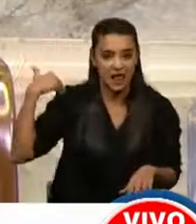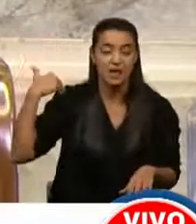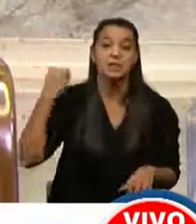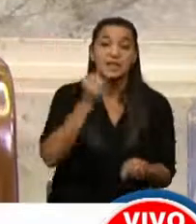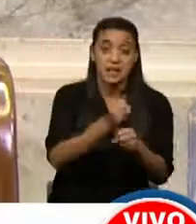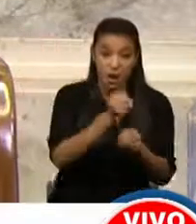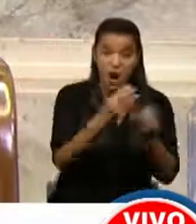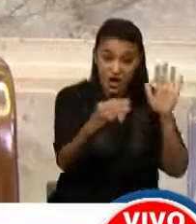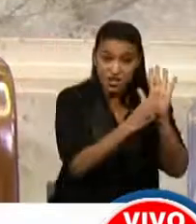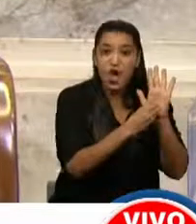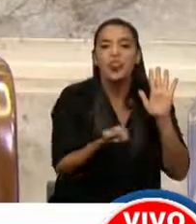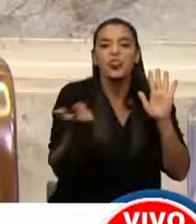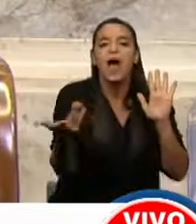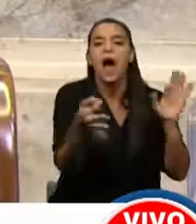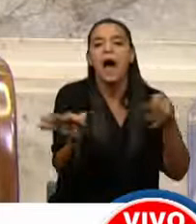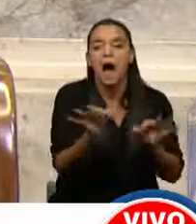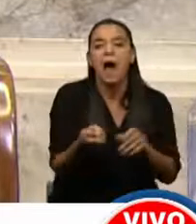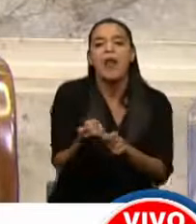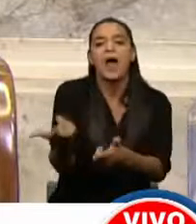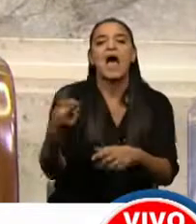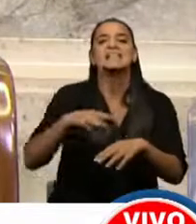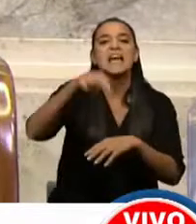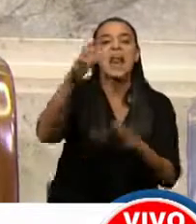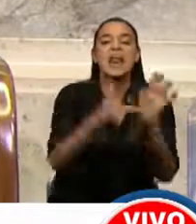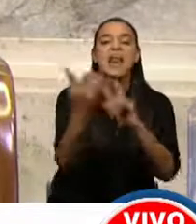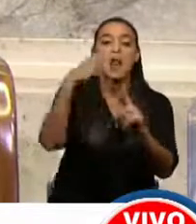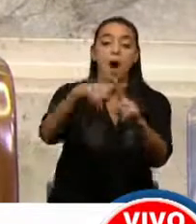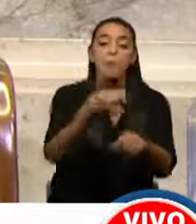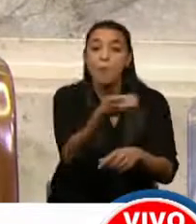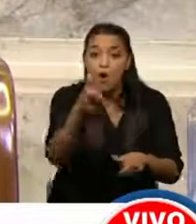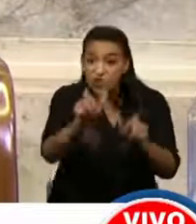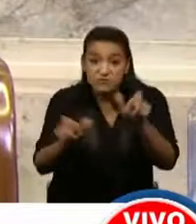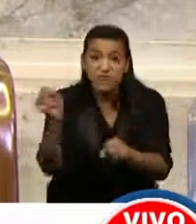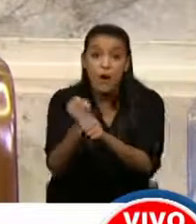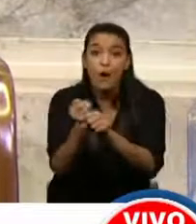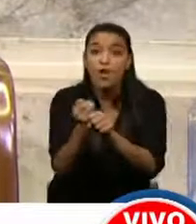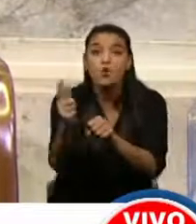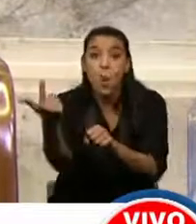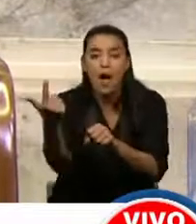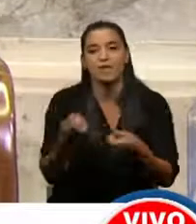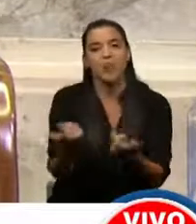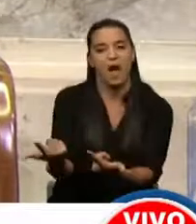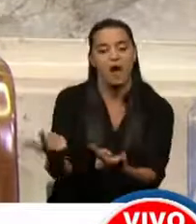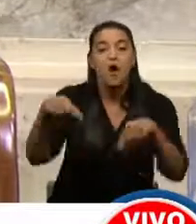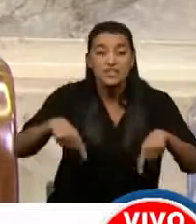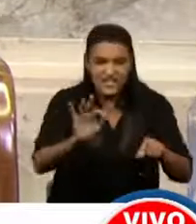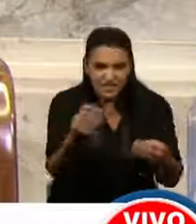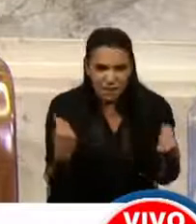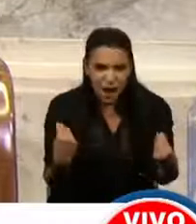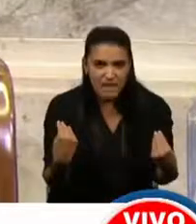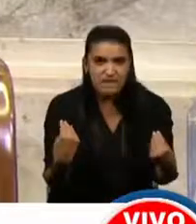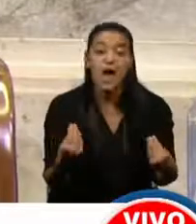Los trabajadores registrados daban limosna en las escaleras de las iglesias a los pocos trabajadores que no tenían empleo. ¿Hoy sabe lo que pasa?